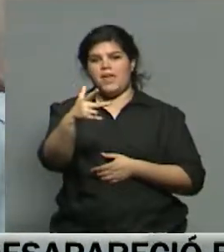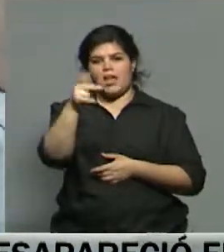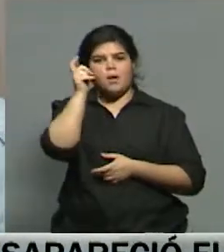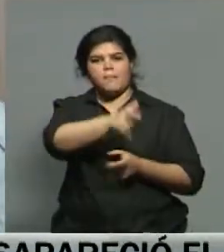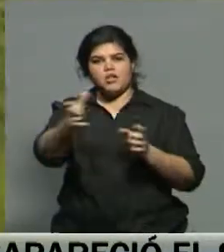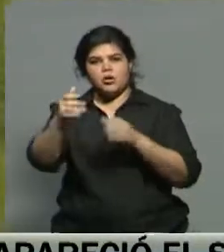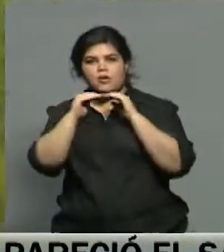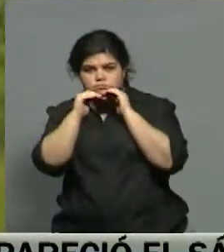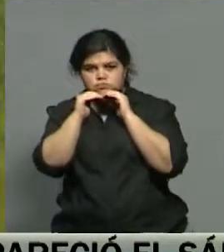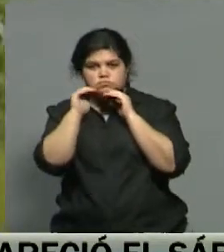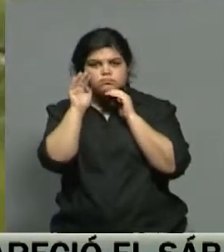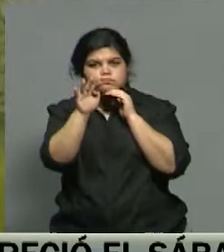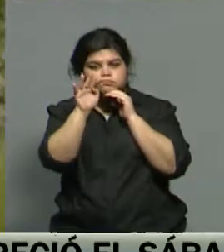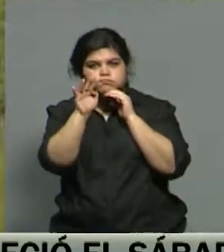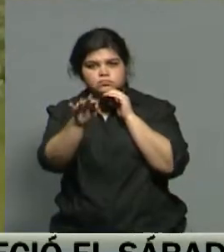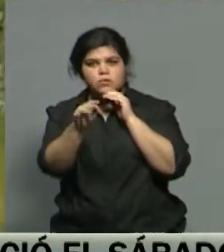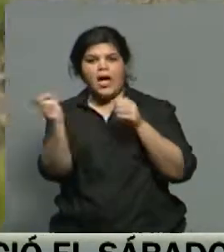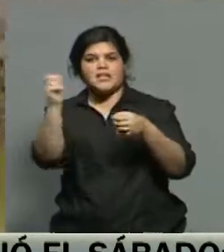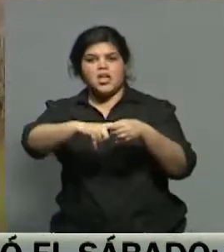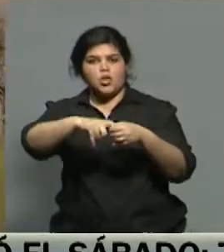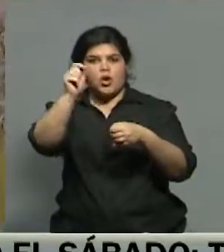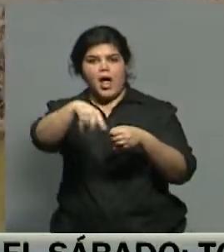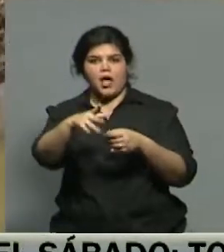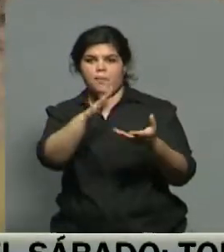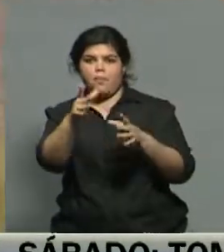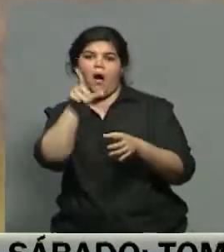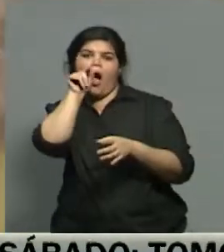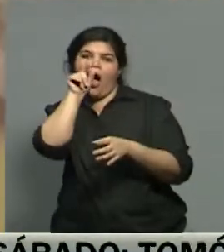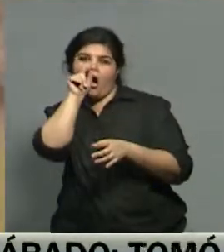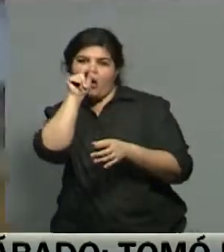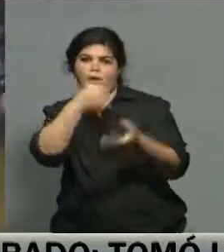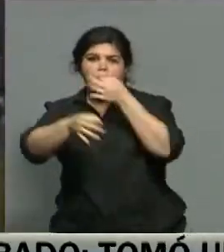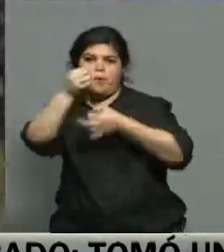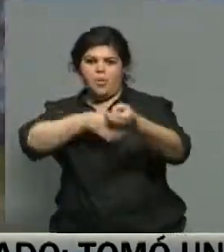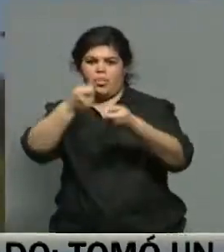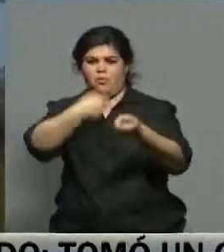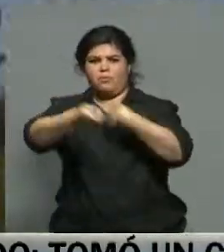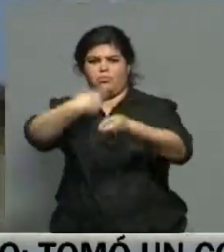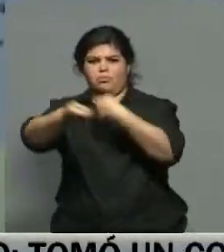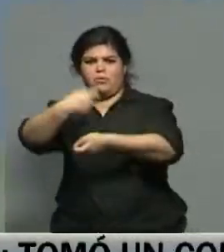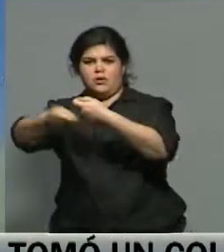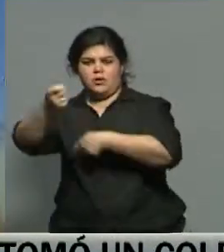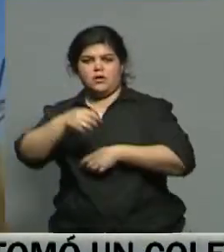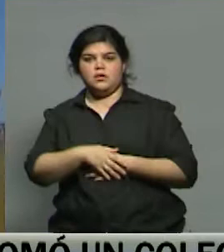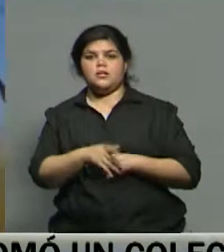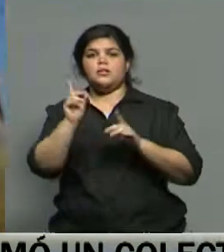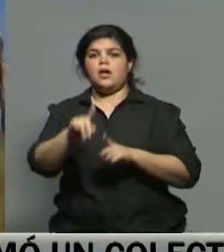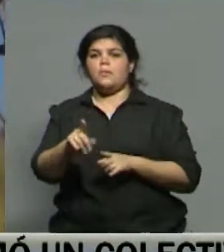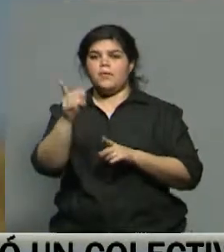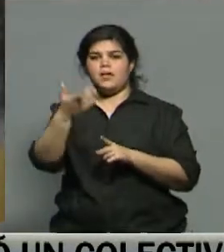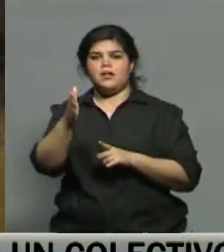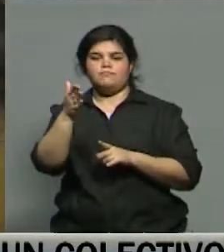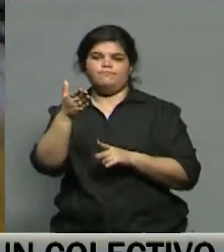da una pauta del movimiento de animales que hay, sobre todo de aves. Nosotros consideramos que cibercrimen es algo que va a haber que rever en la ley de